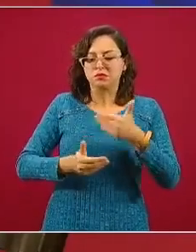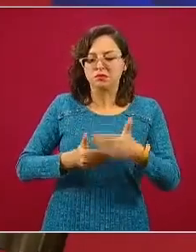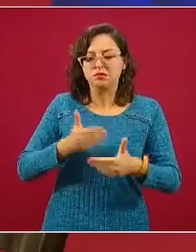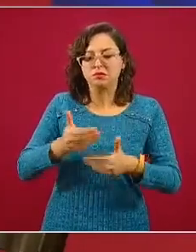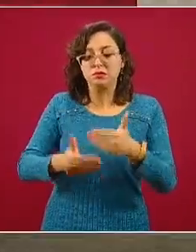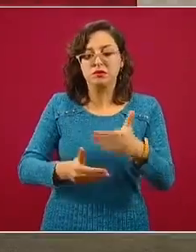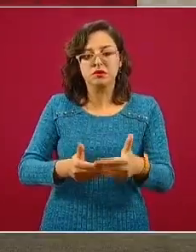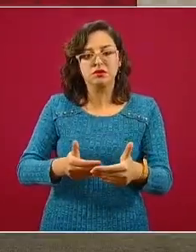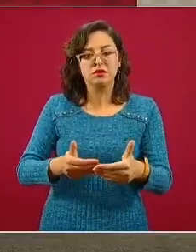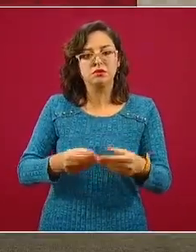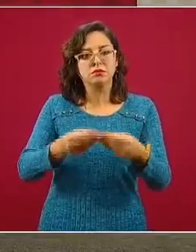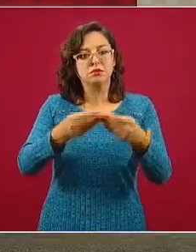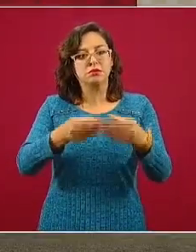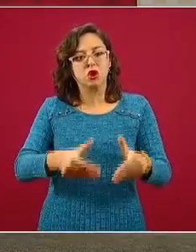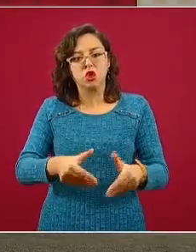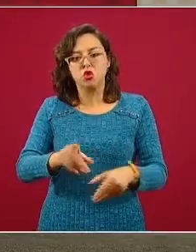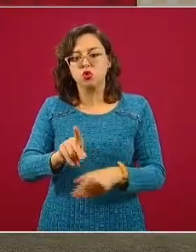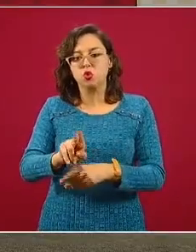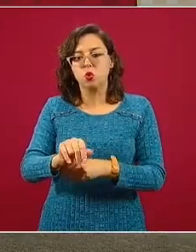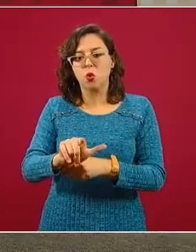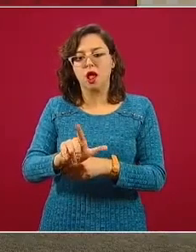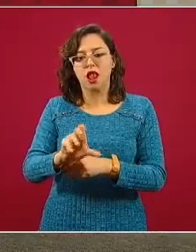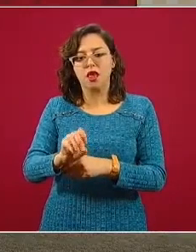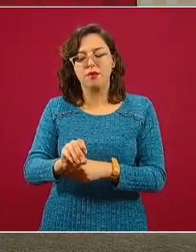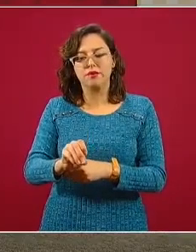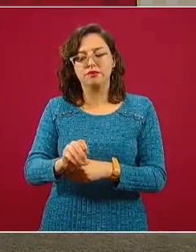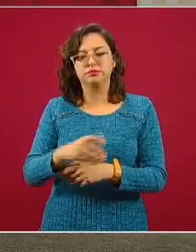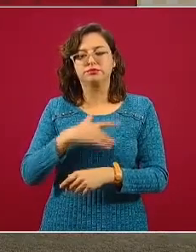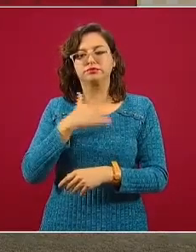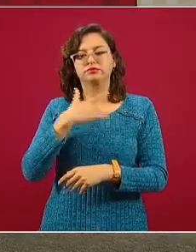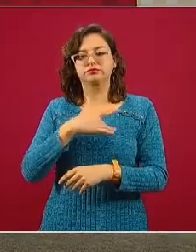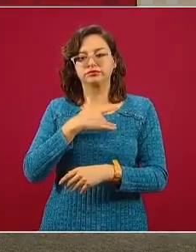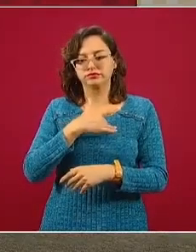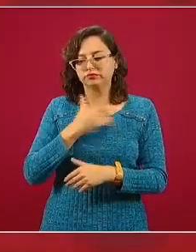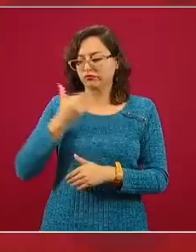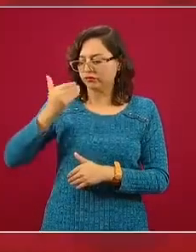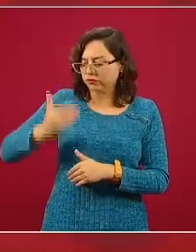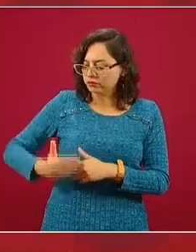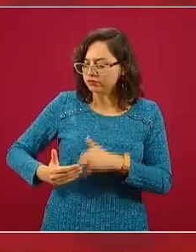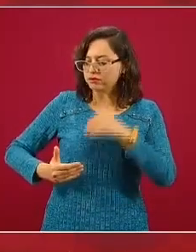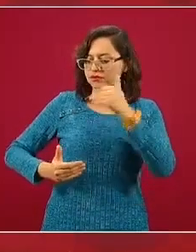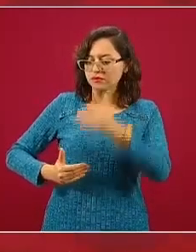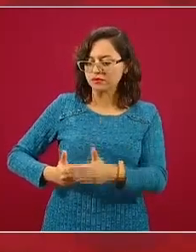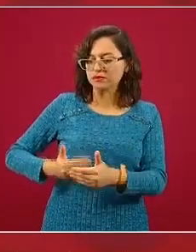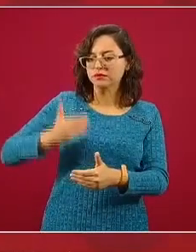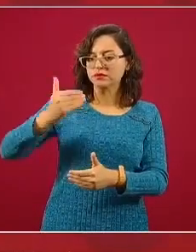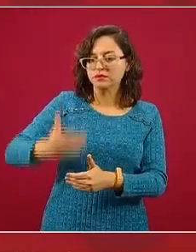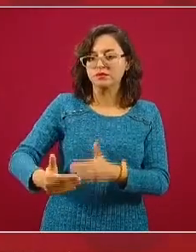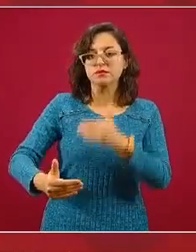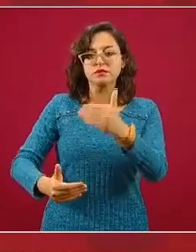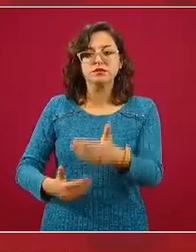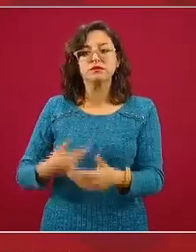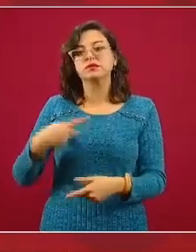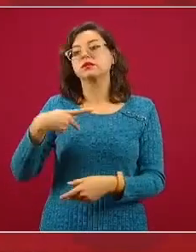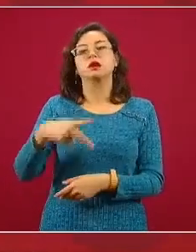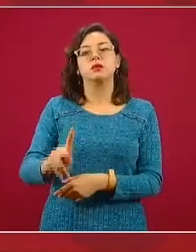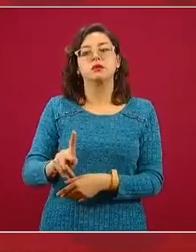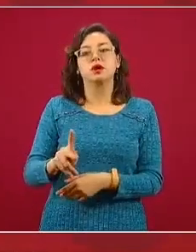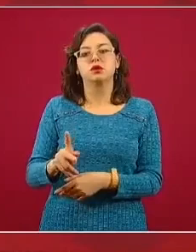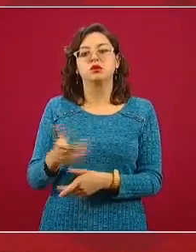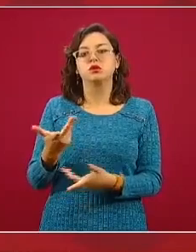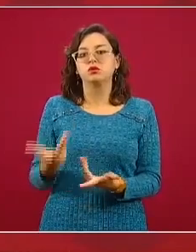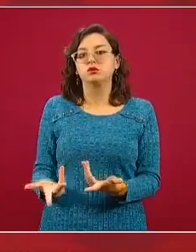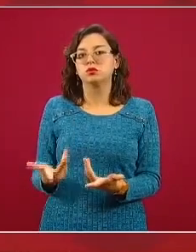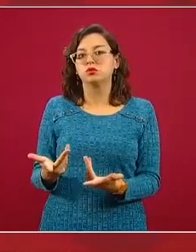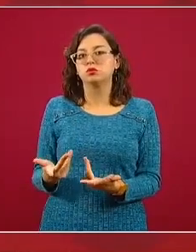pérdida y este duelo tiene necesariamente ciertas fases, pero esas fases no necesariamente se cumplen a la